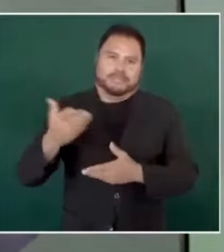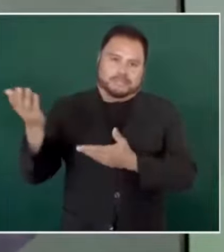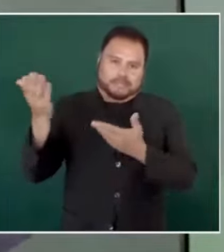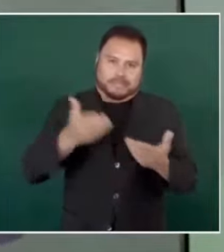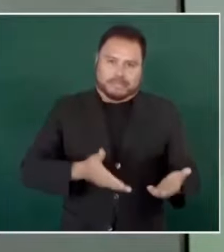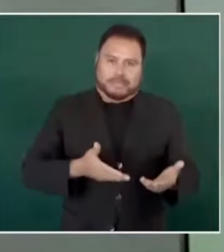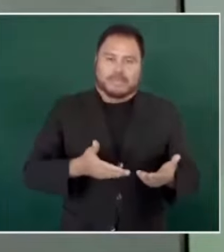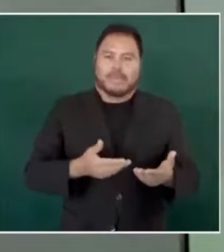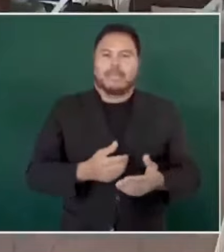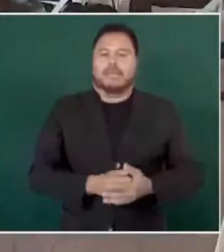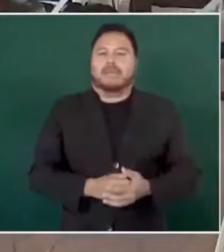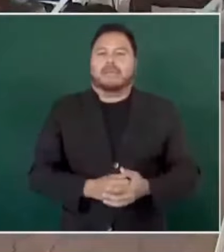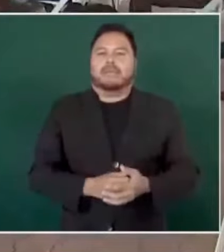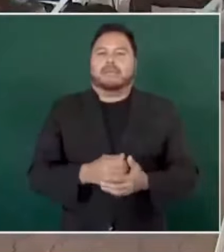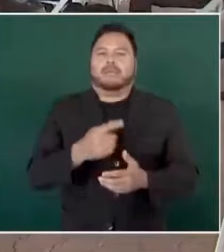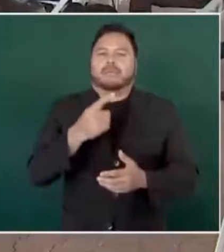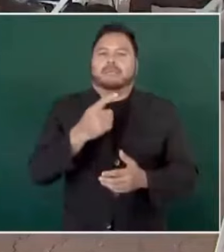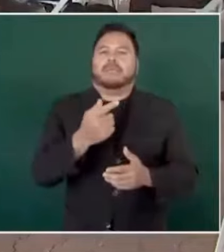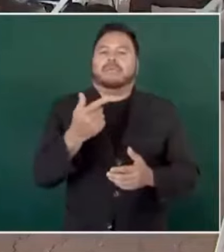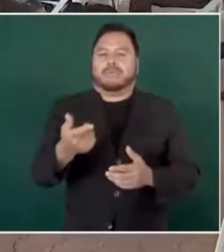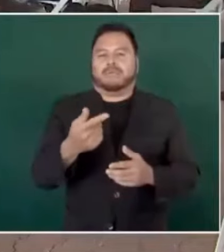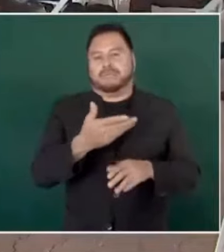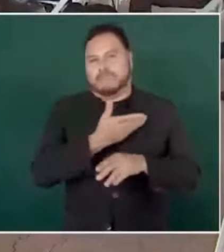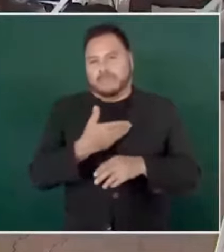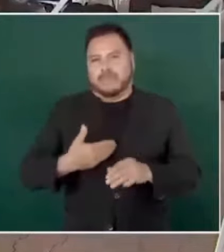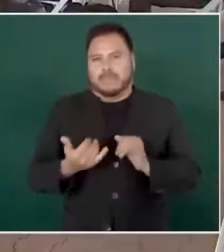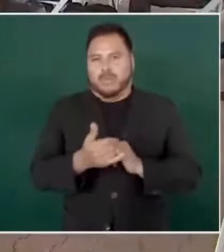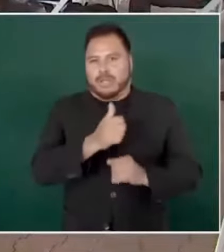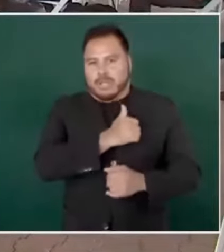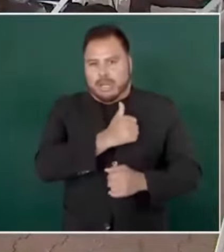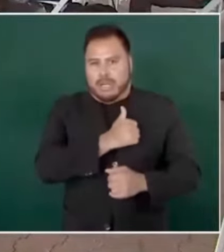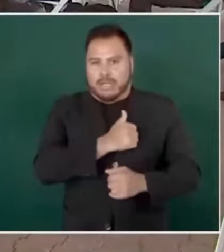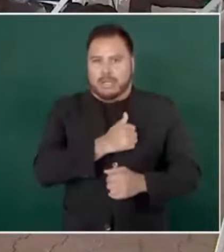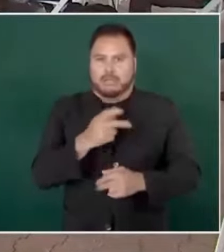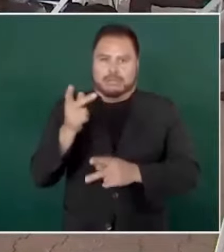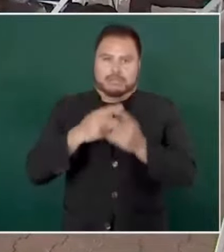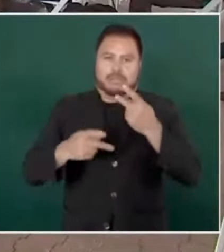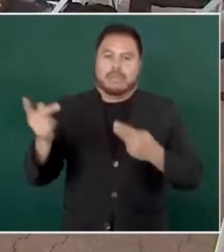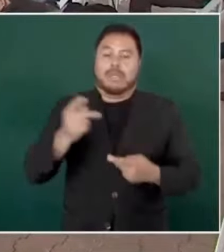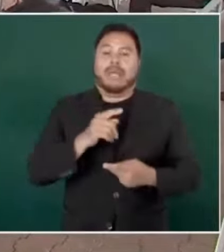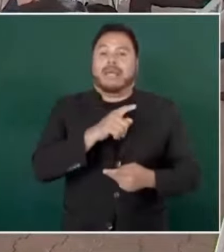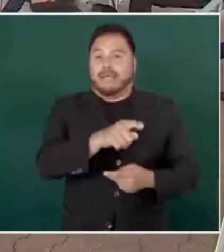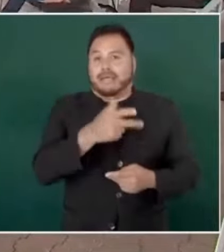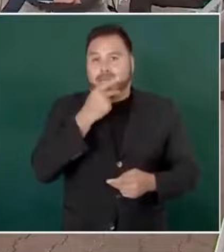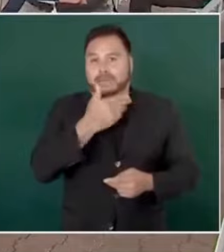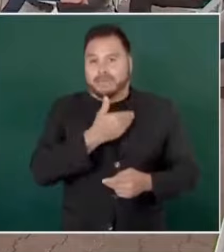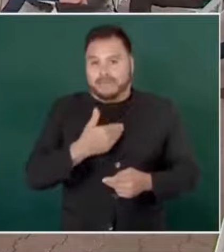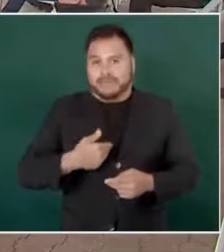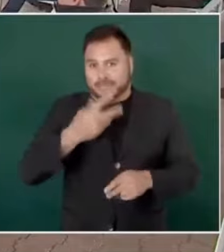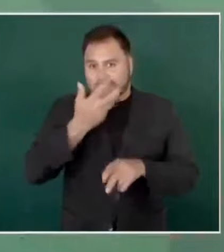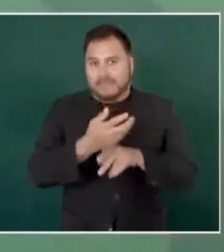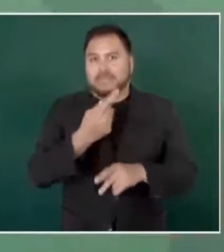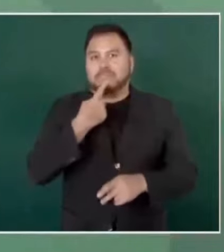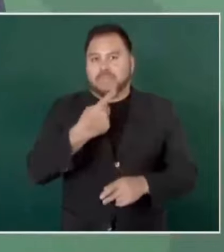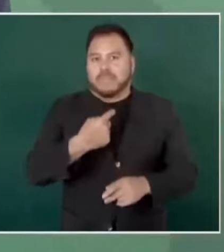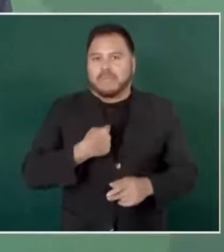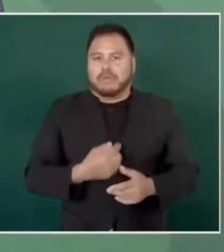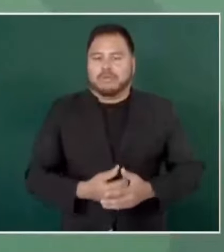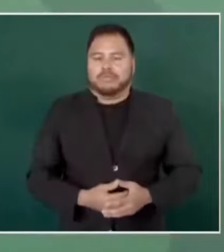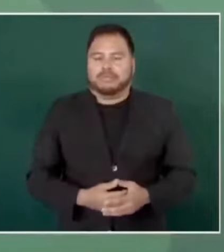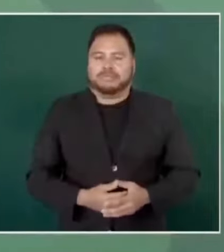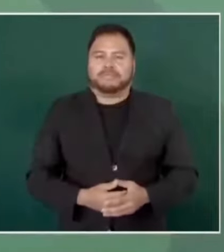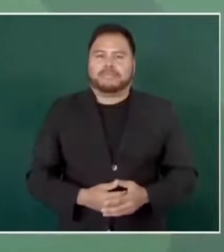primer ministro de Canadá, Trudeau, lo primero que me dijo el presidente Biden